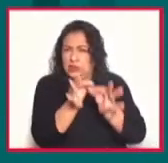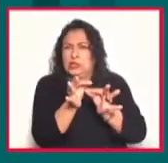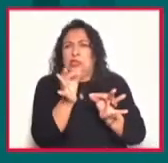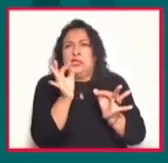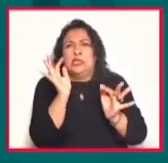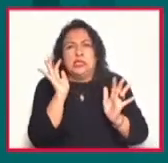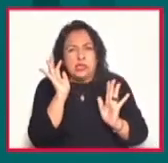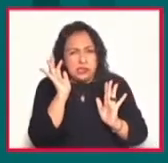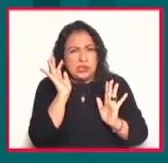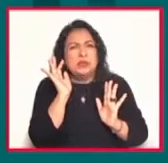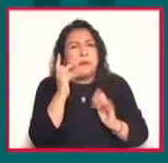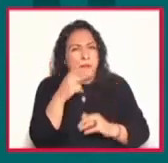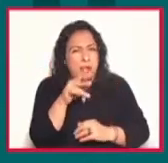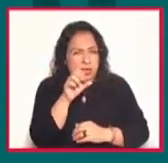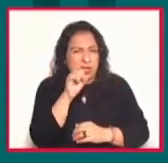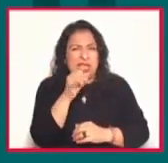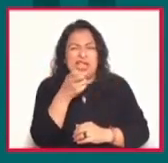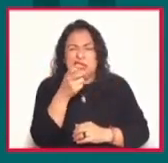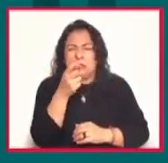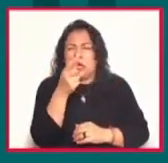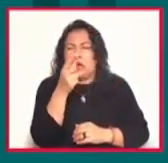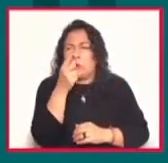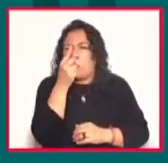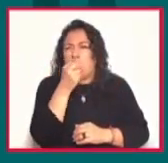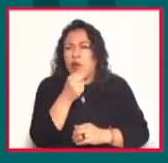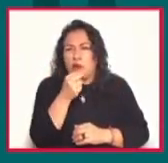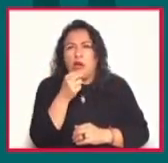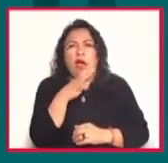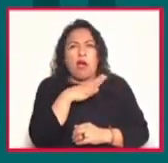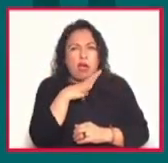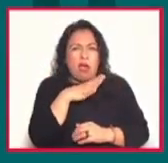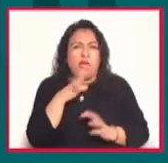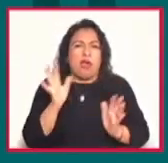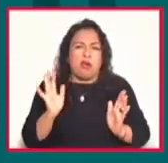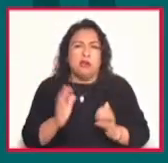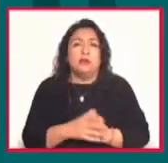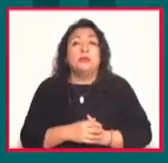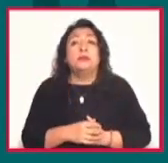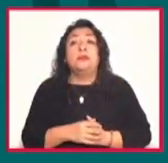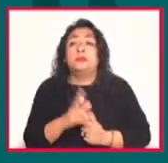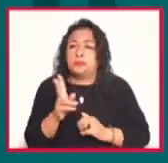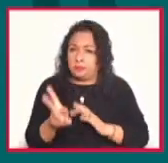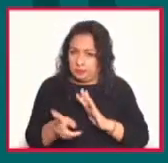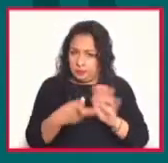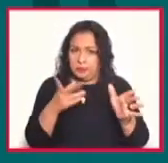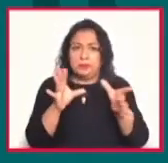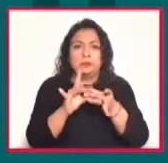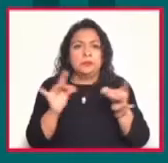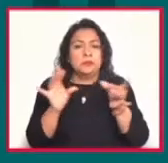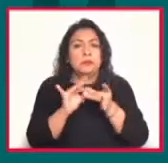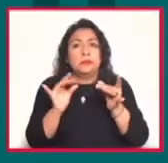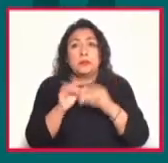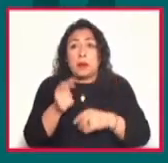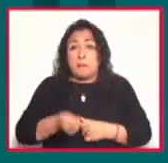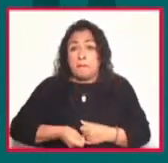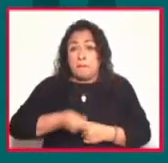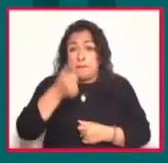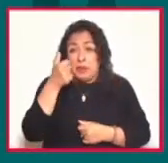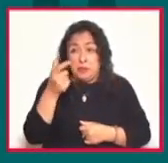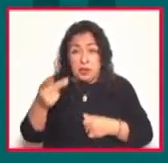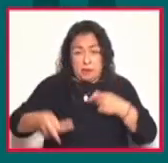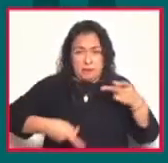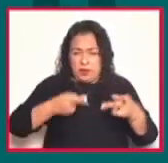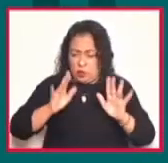pero sí es el déficit con el que estamos llegando. Vuelvo a reiterar, porque no es la primera vez que lo preguntan,